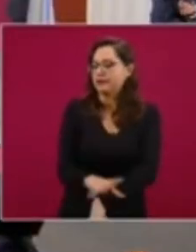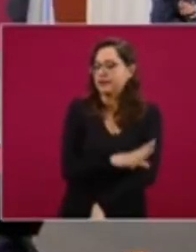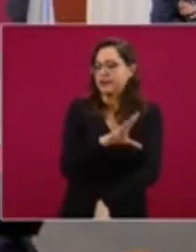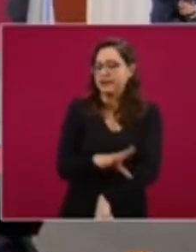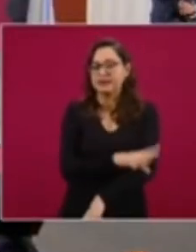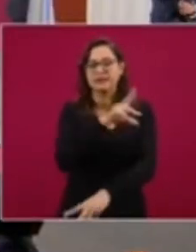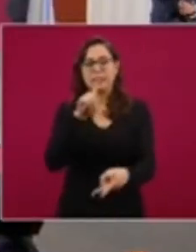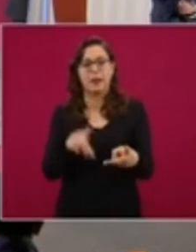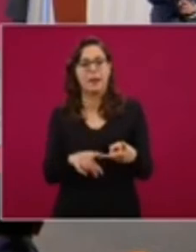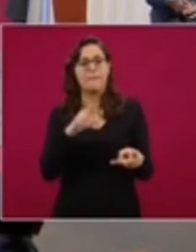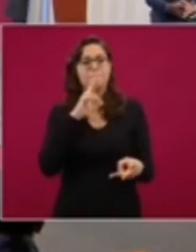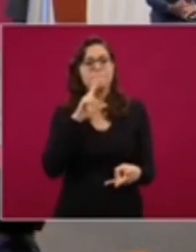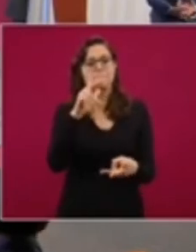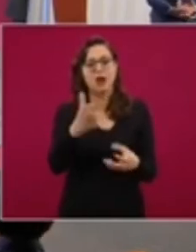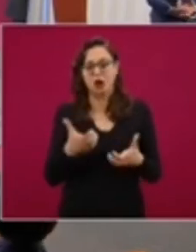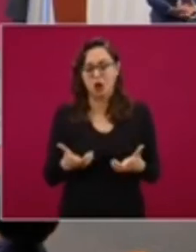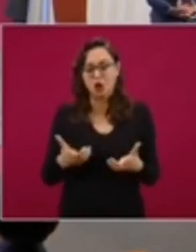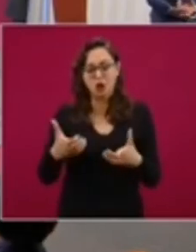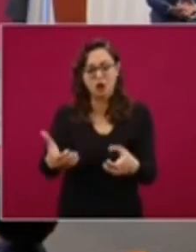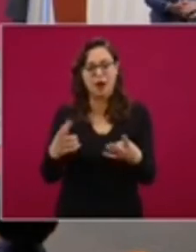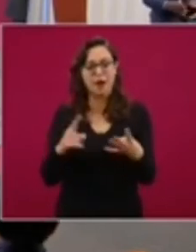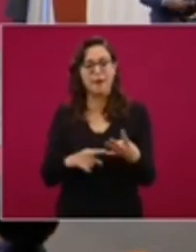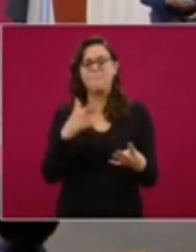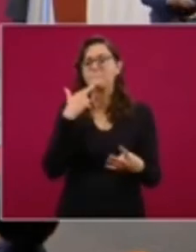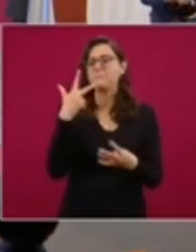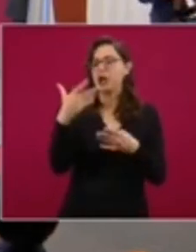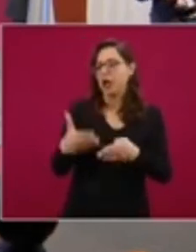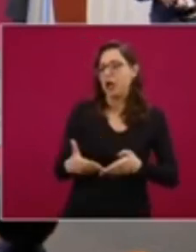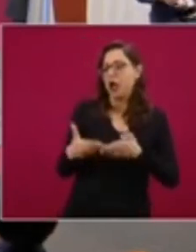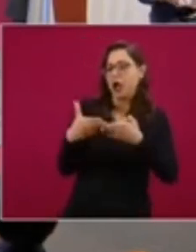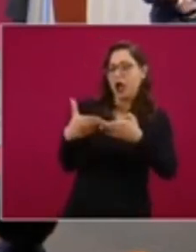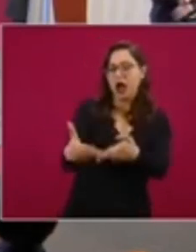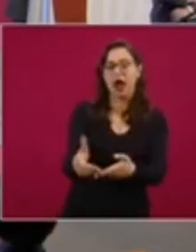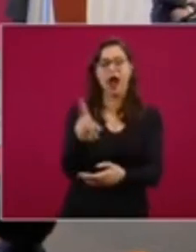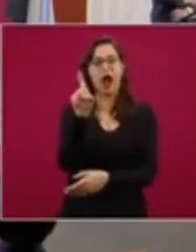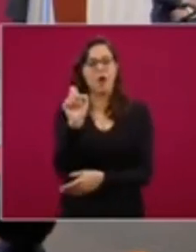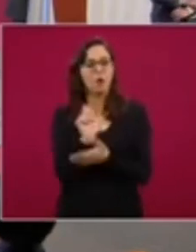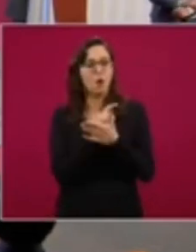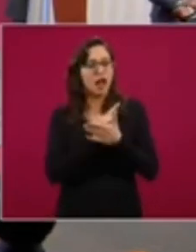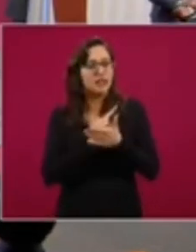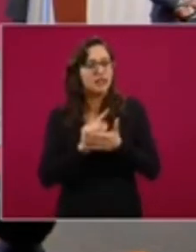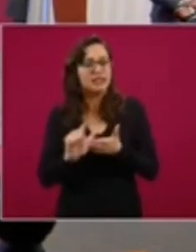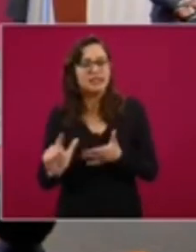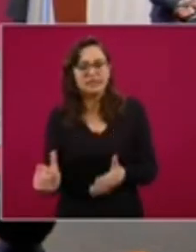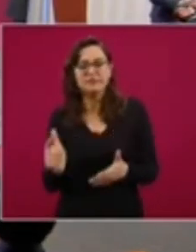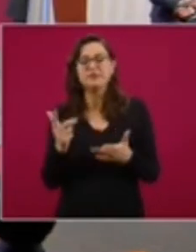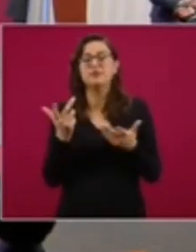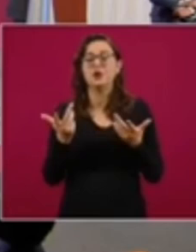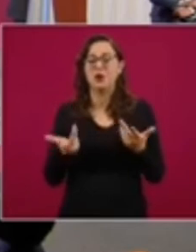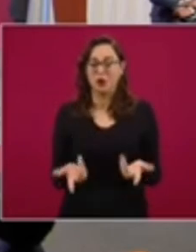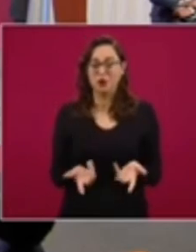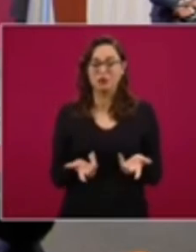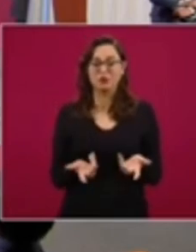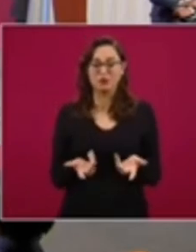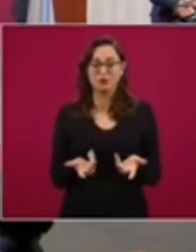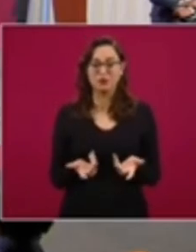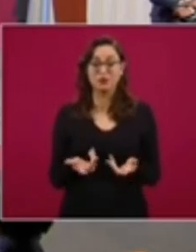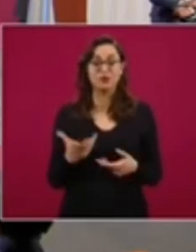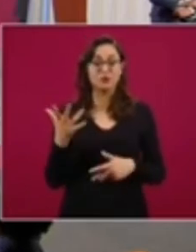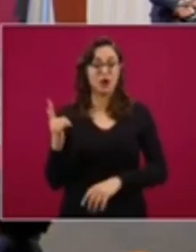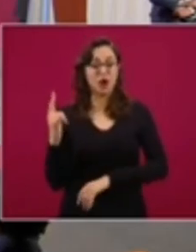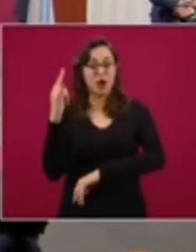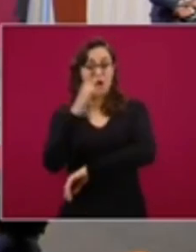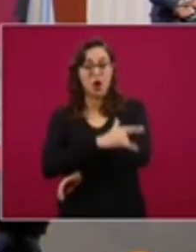puertos, agua menos contaminada o sin contaminación, fórmulas para llegar al nuevo